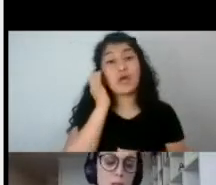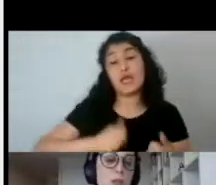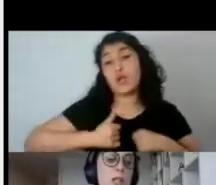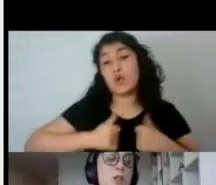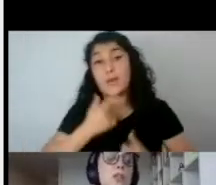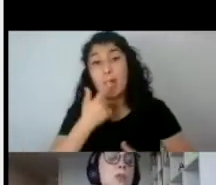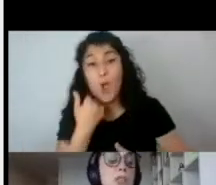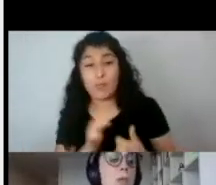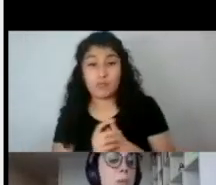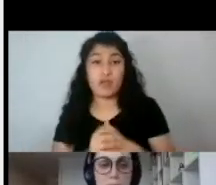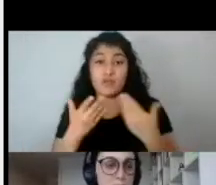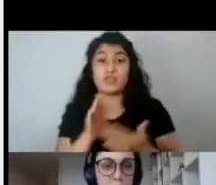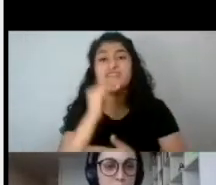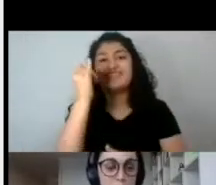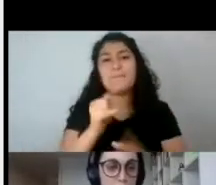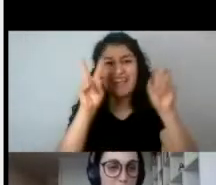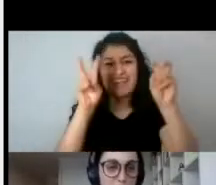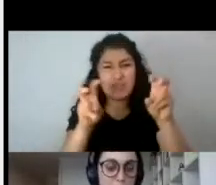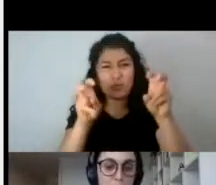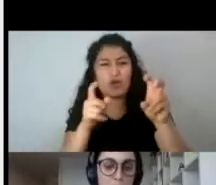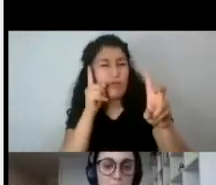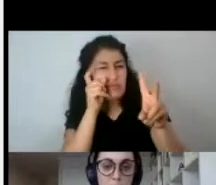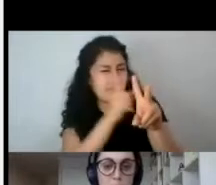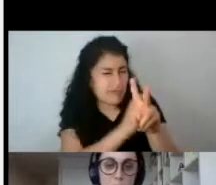Donde los títulos se complejizan muchísimo más.